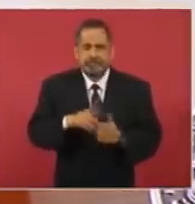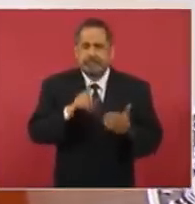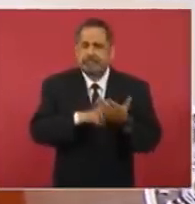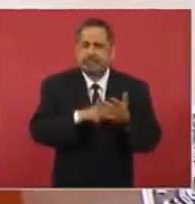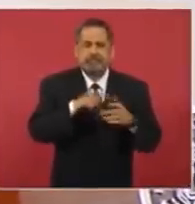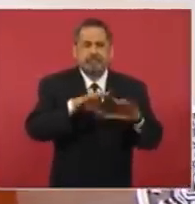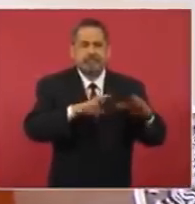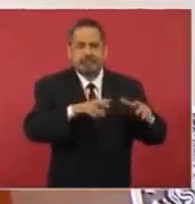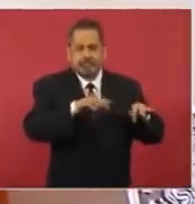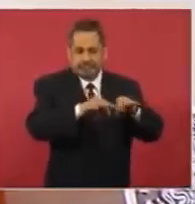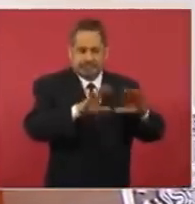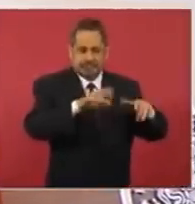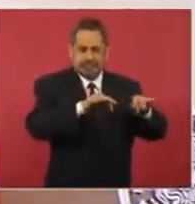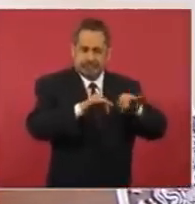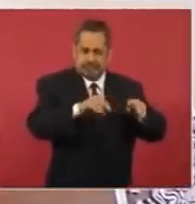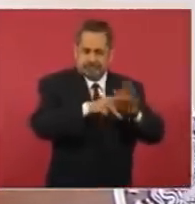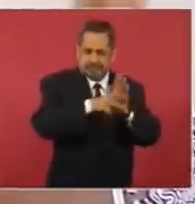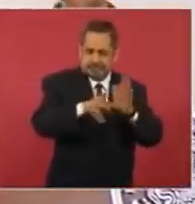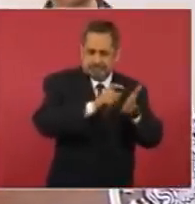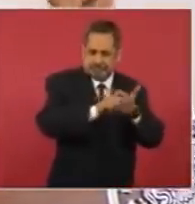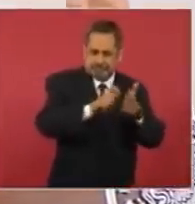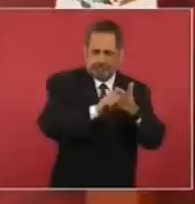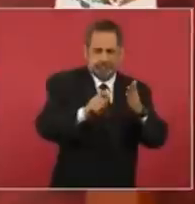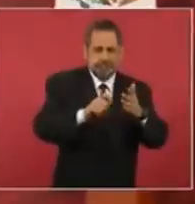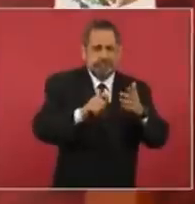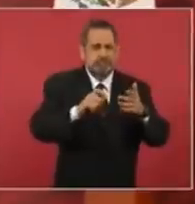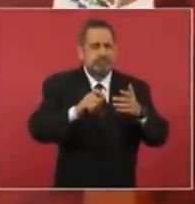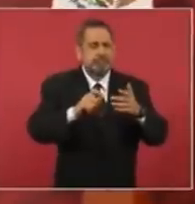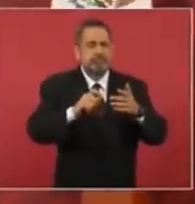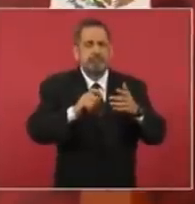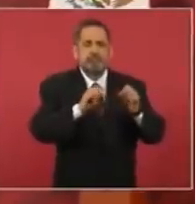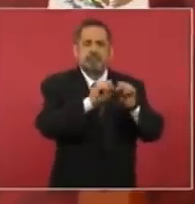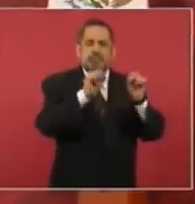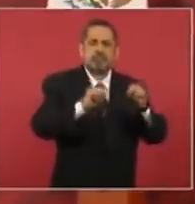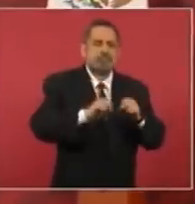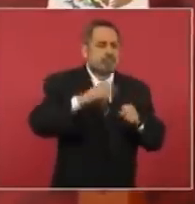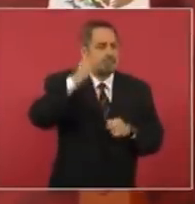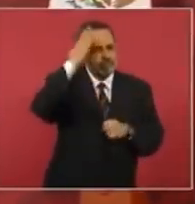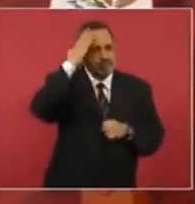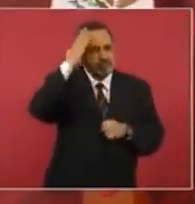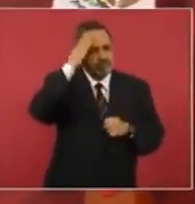jerárquico, vertical.